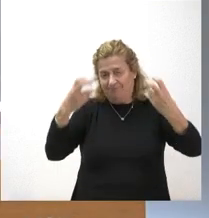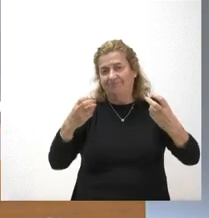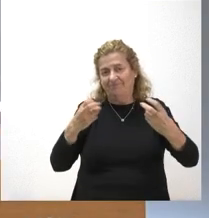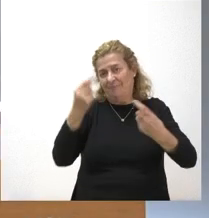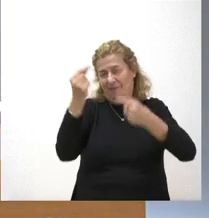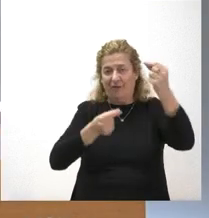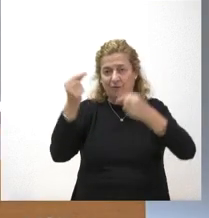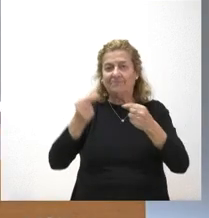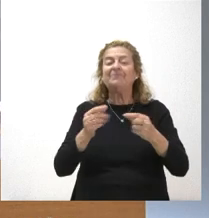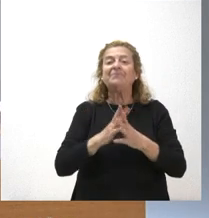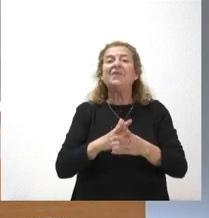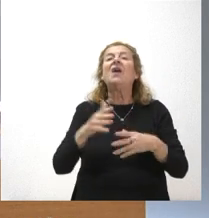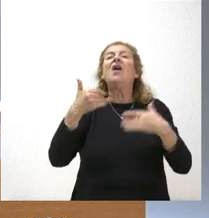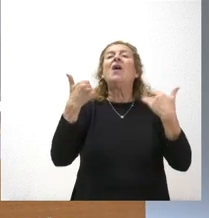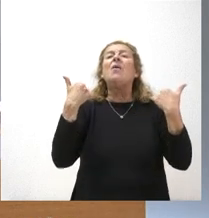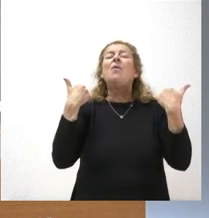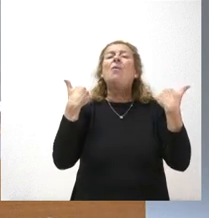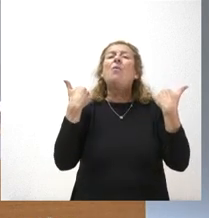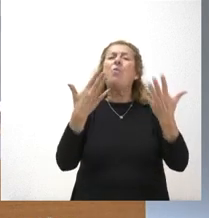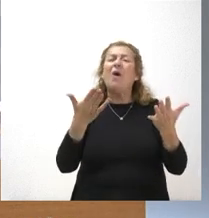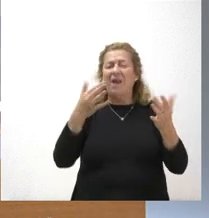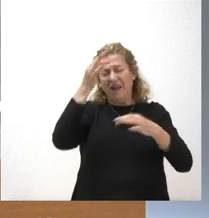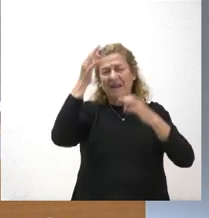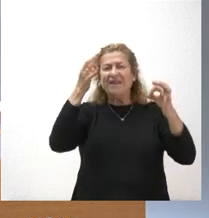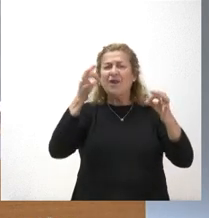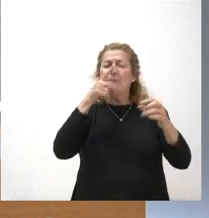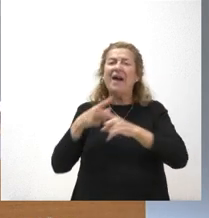¿Cuáles son los criterios del reparto del incremento en el acuerdo marco?